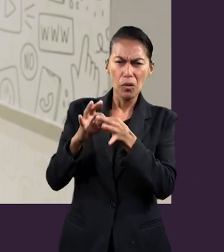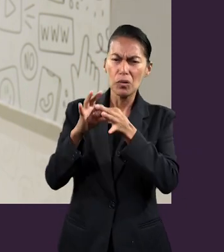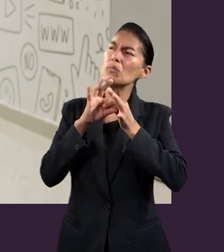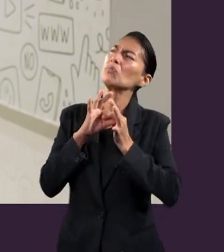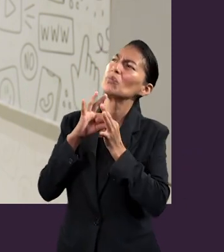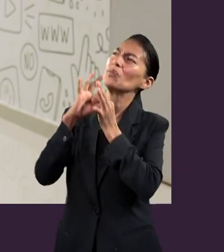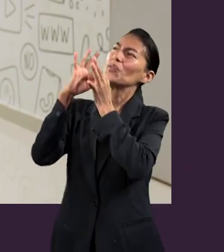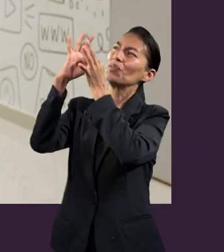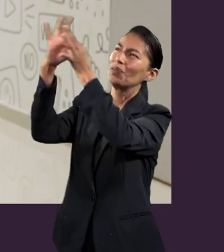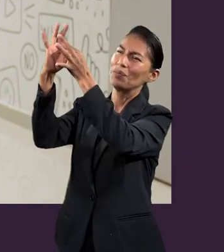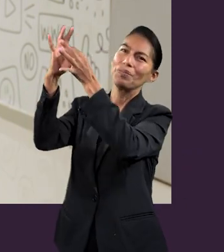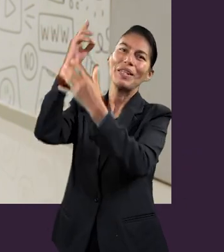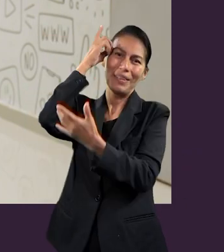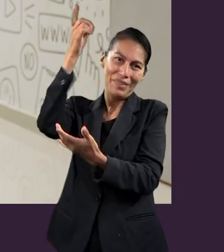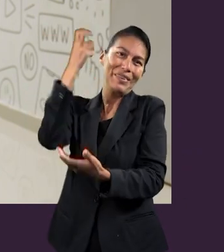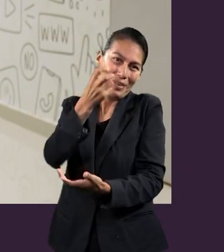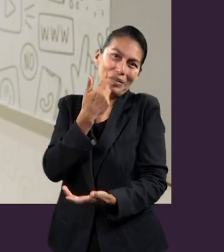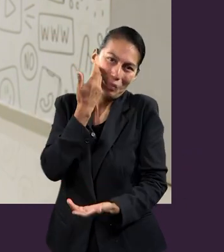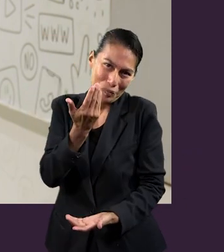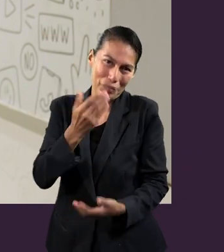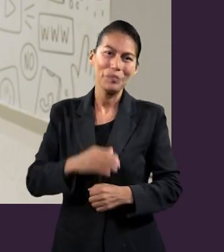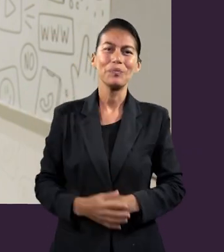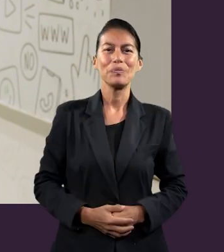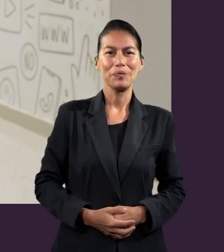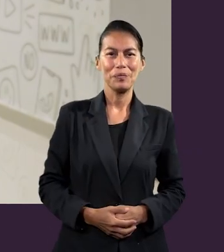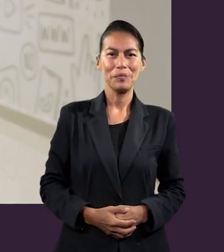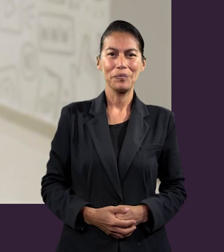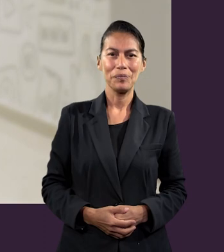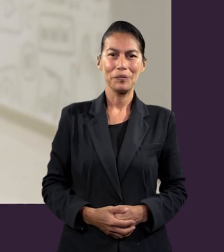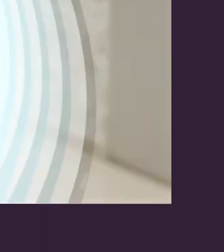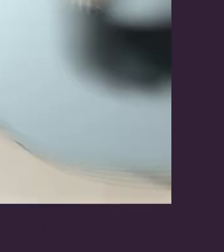estemos en Cristo. Y él desea eso.